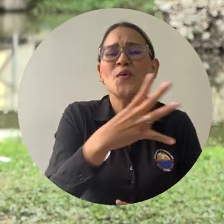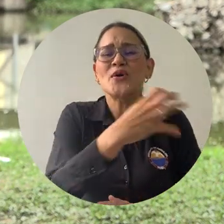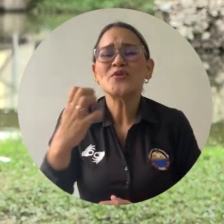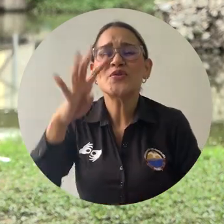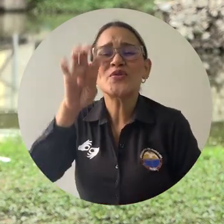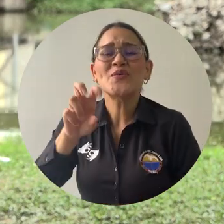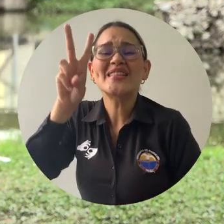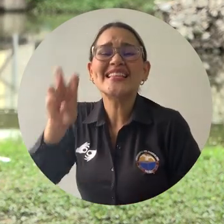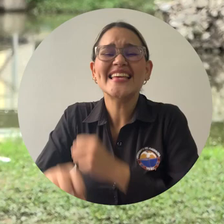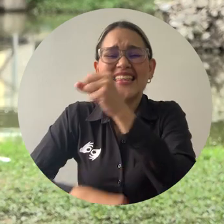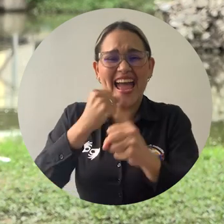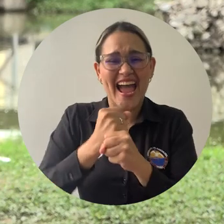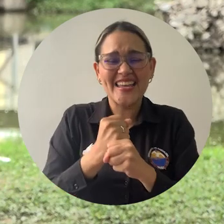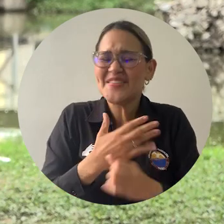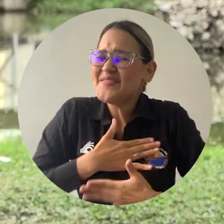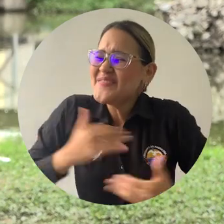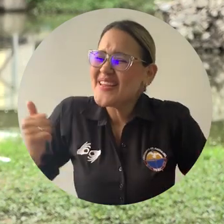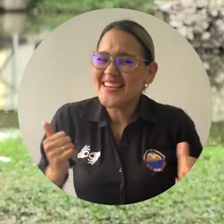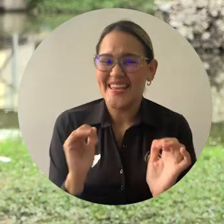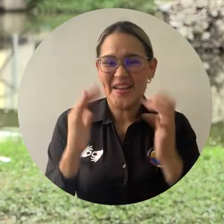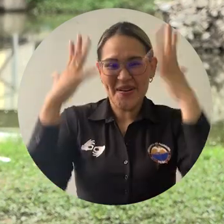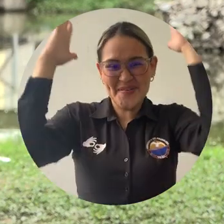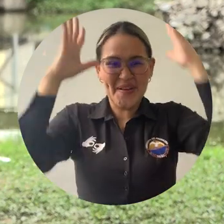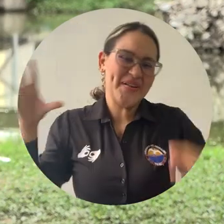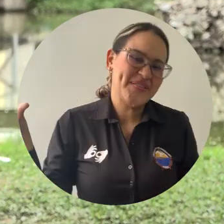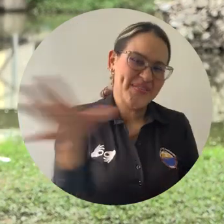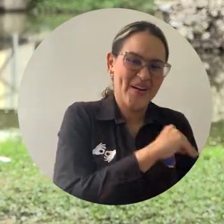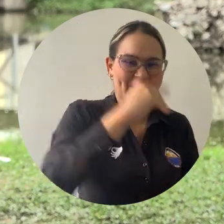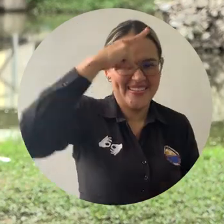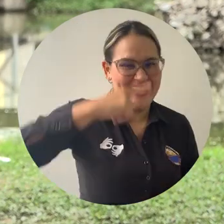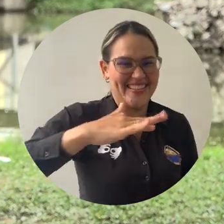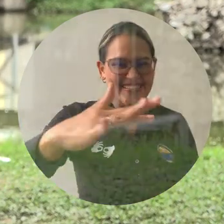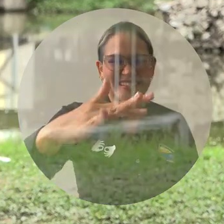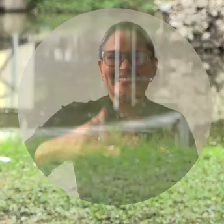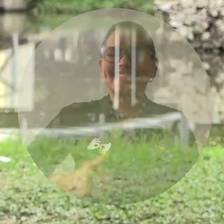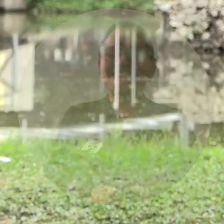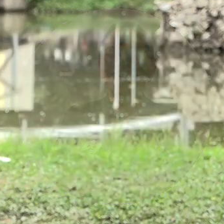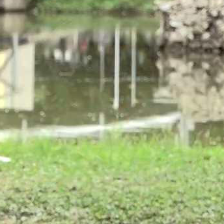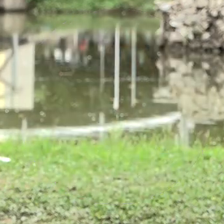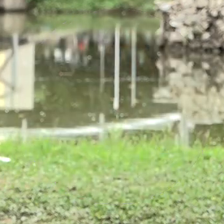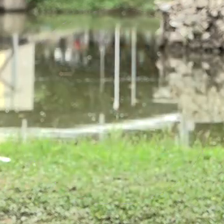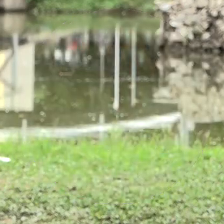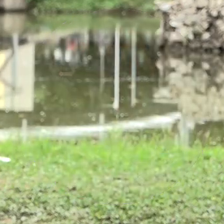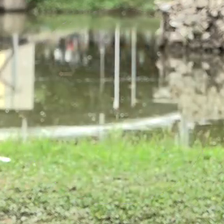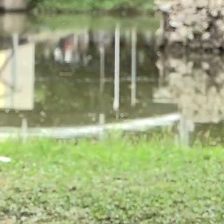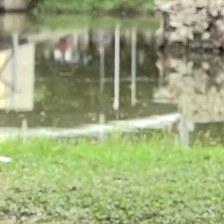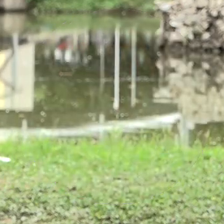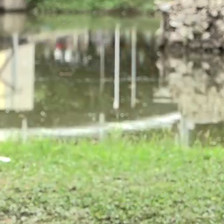historia, tratando de construir entre todos esa ciudad que queremos y merecemos. ¡Feliz cumpleaños, Santa Marta!